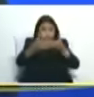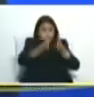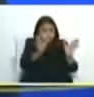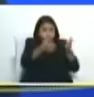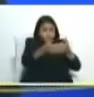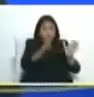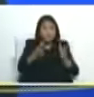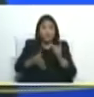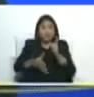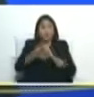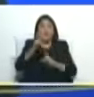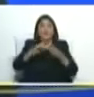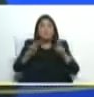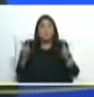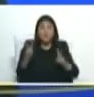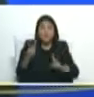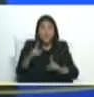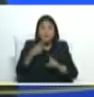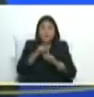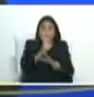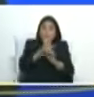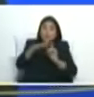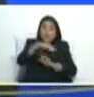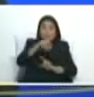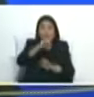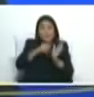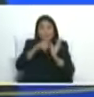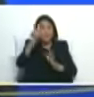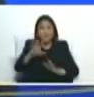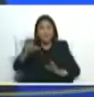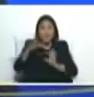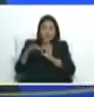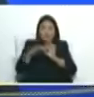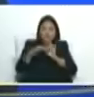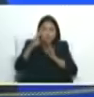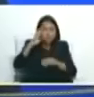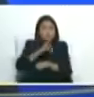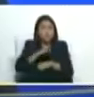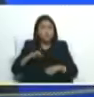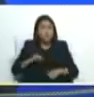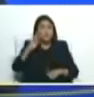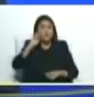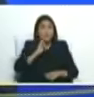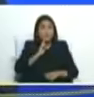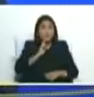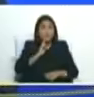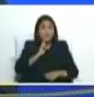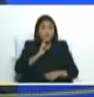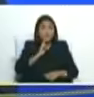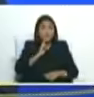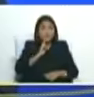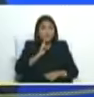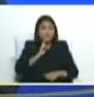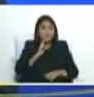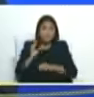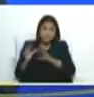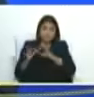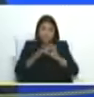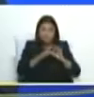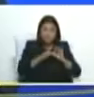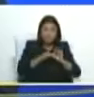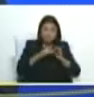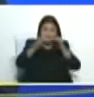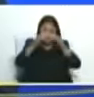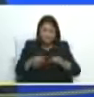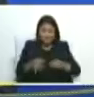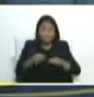la paz y la seguridad interna. La unión monolítica de la Fuerza Armada Nacional Bolivariana aprueba de todo